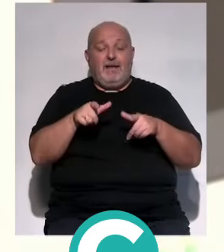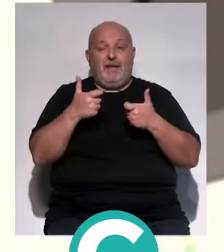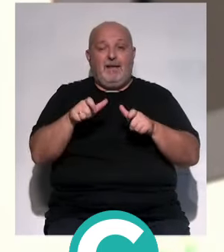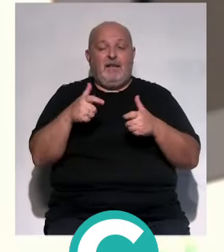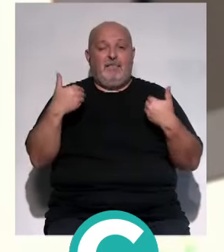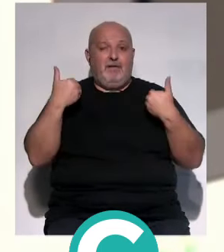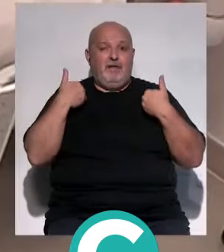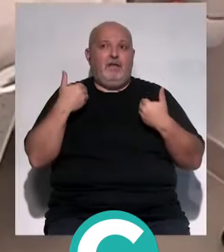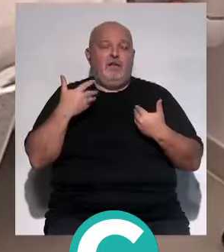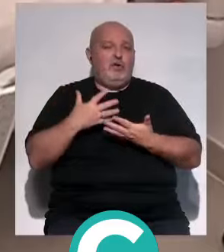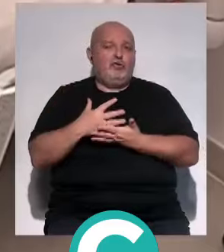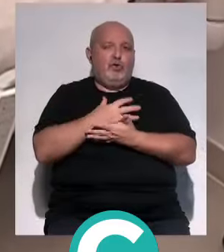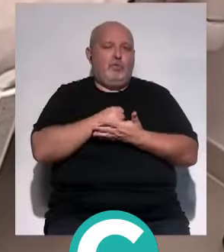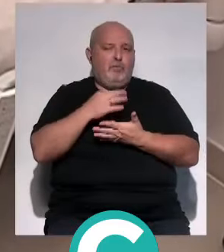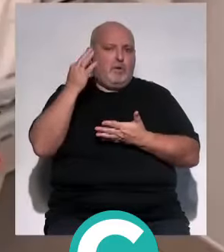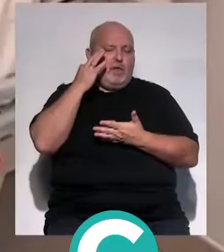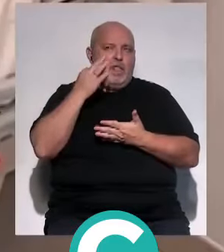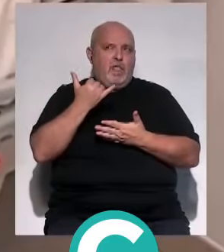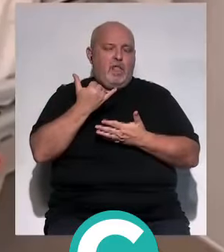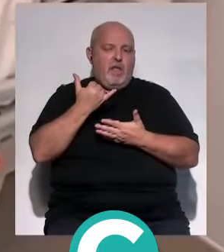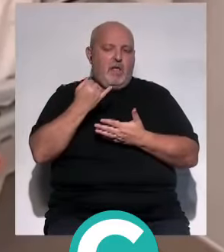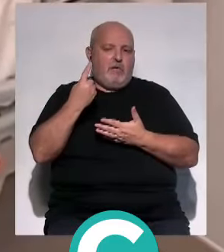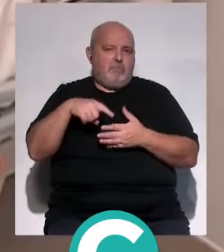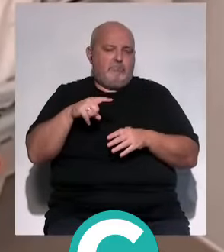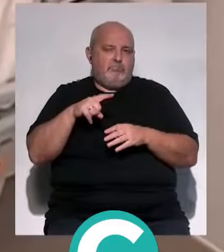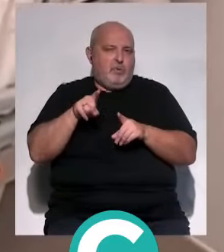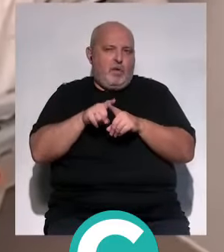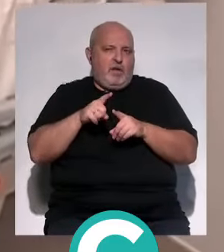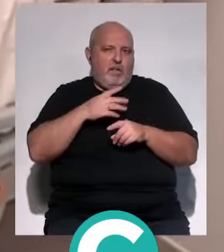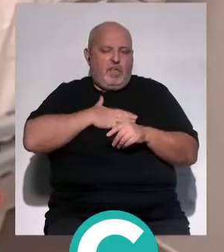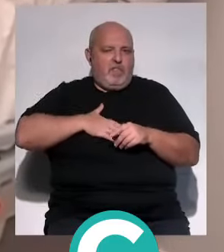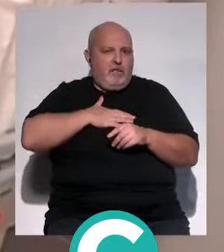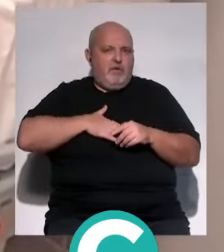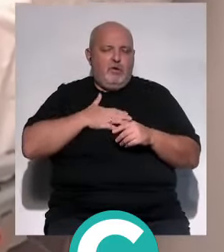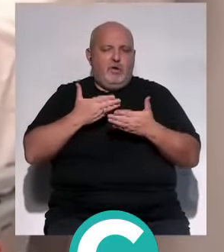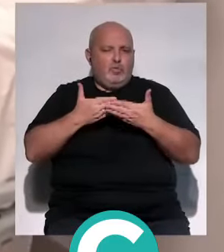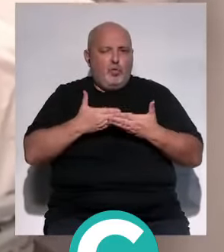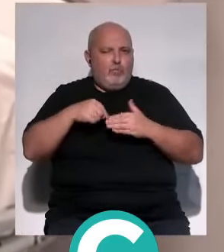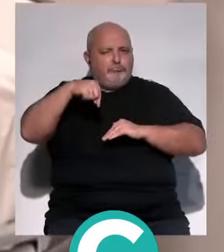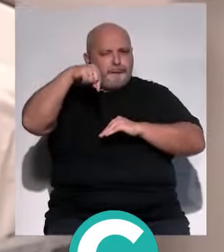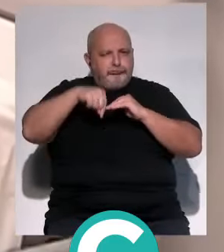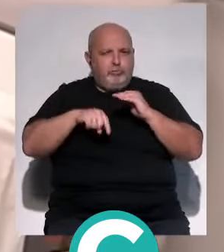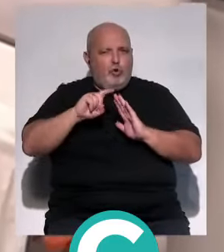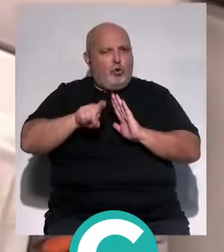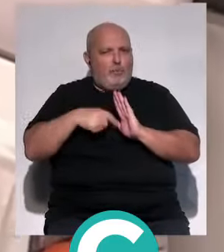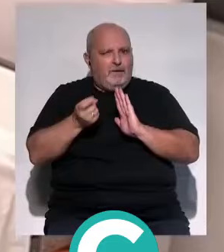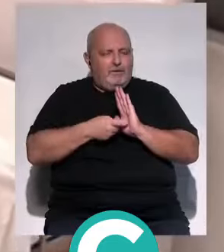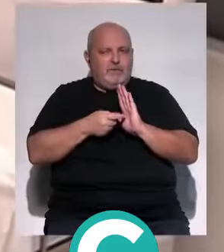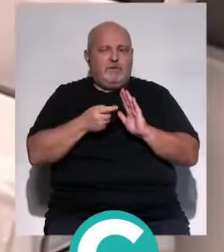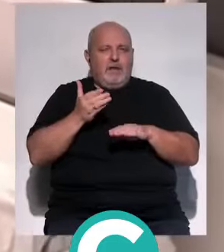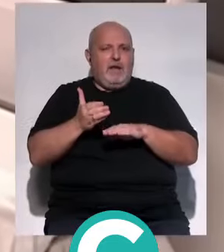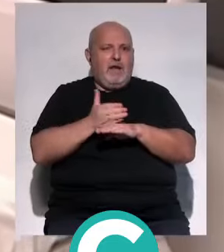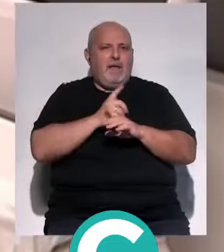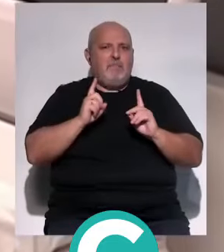a la cabeza, toda la mujer se encuentra allí como en casa, haciendo todos los estudios necesarios, todos los estudios